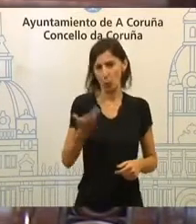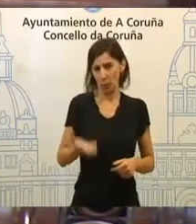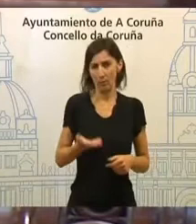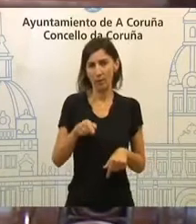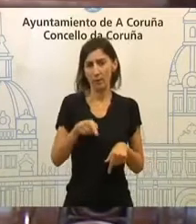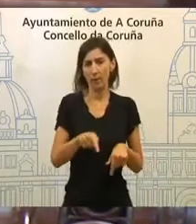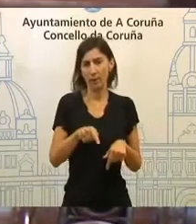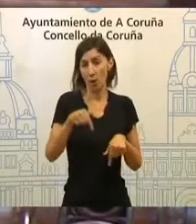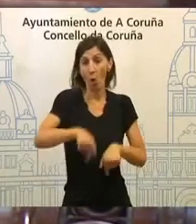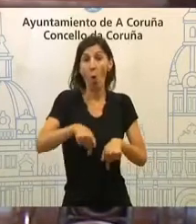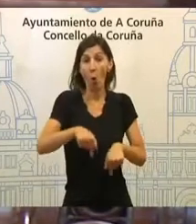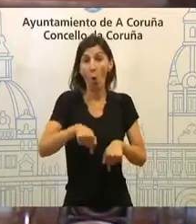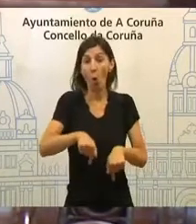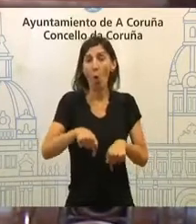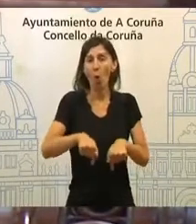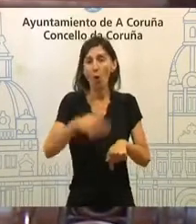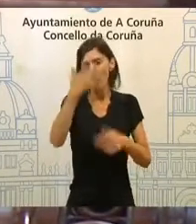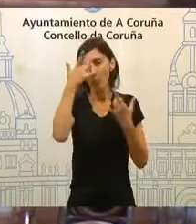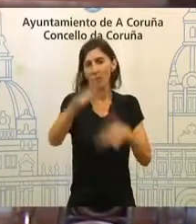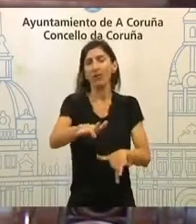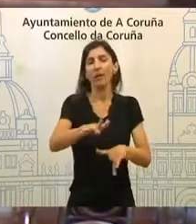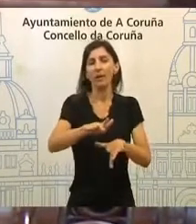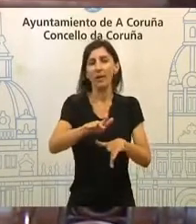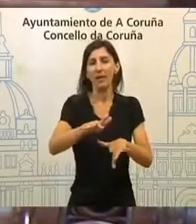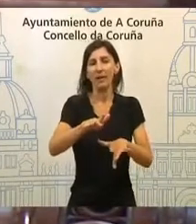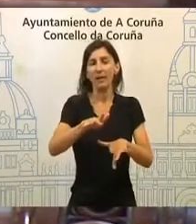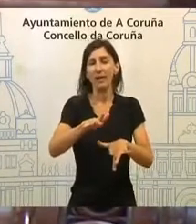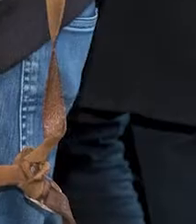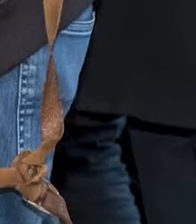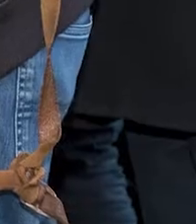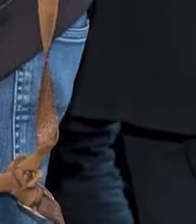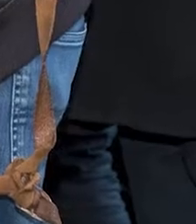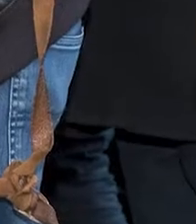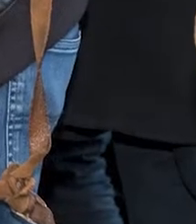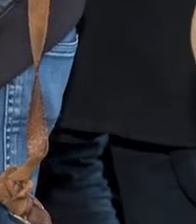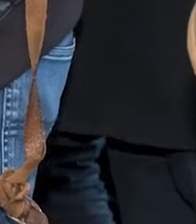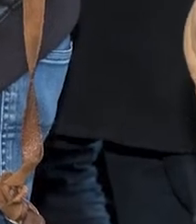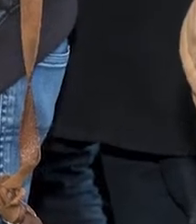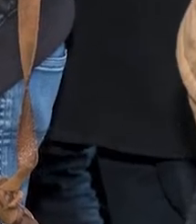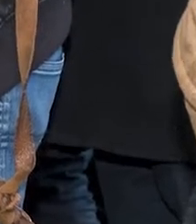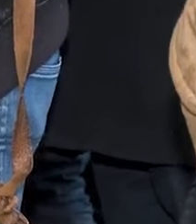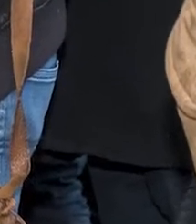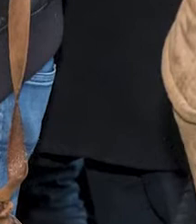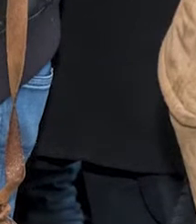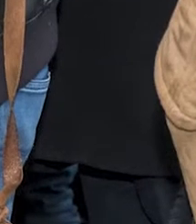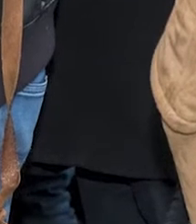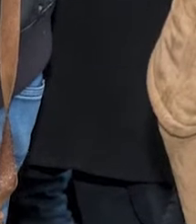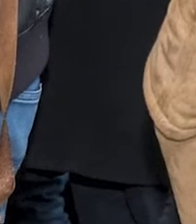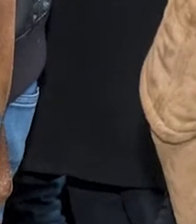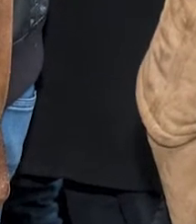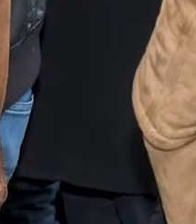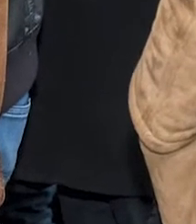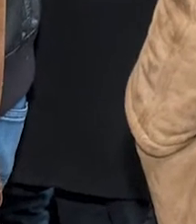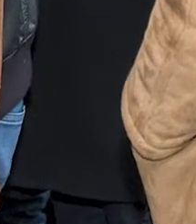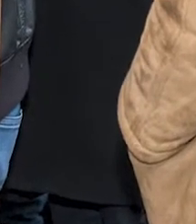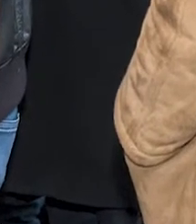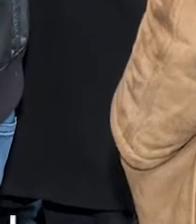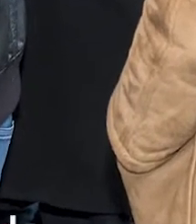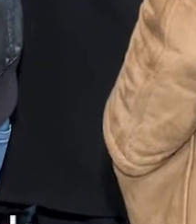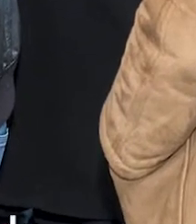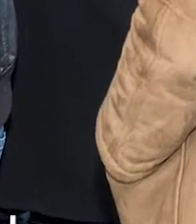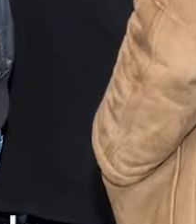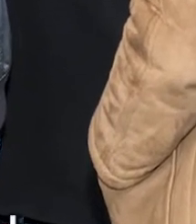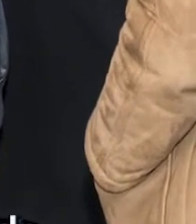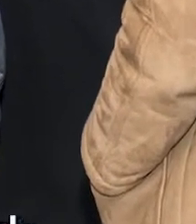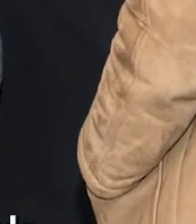hoxe desbloqueamos este paso na constitución do Consello Municipal a creación dun Consello Municipal da